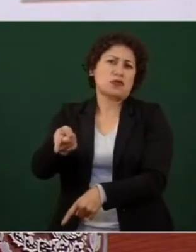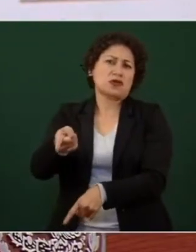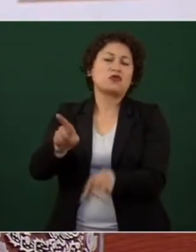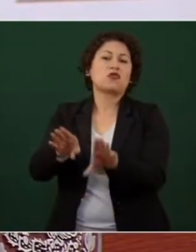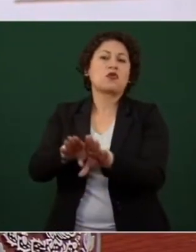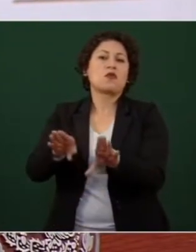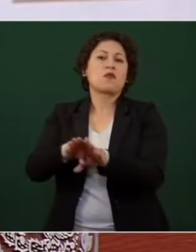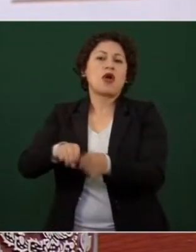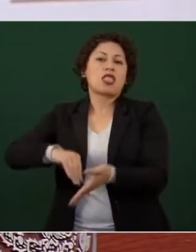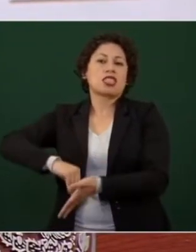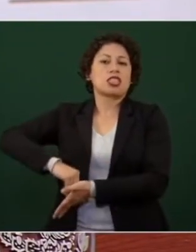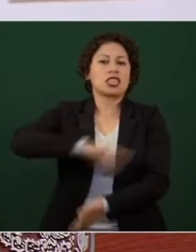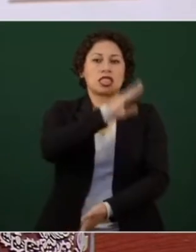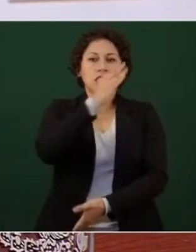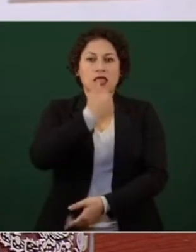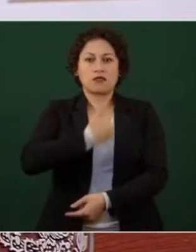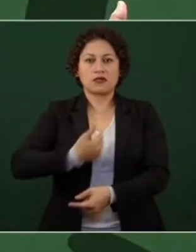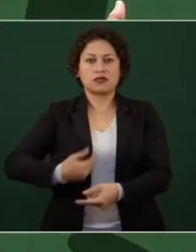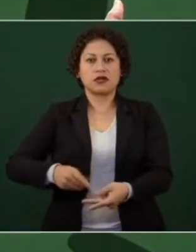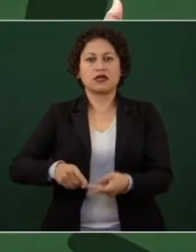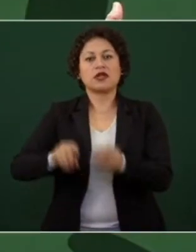reprimen